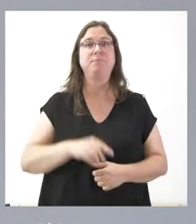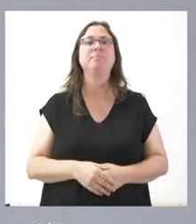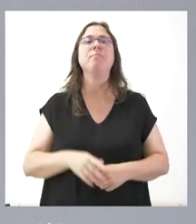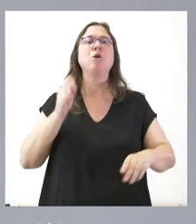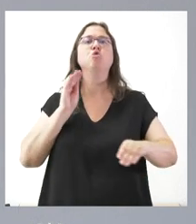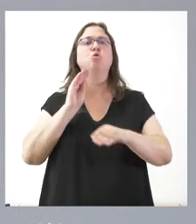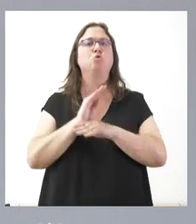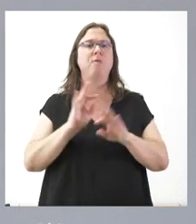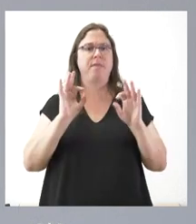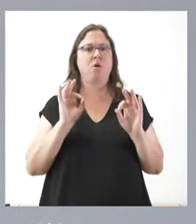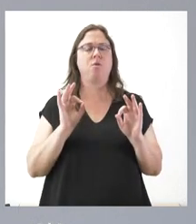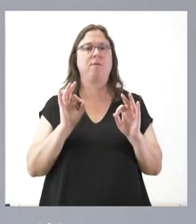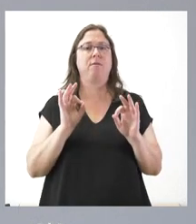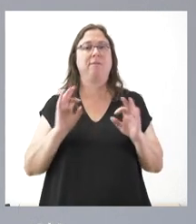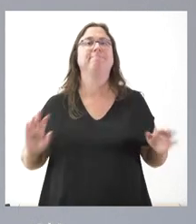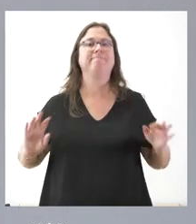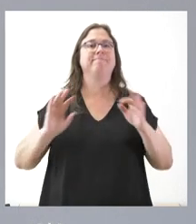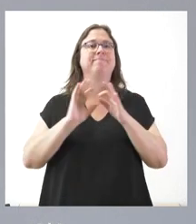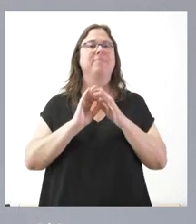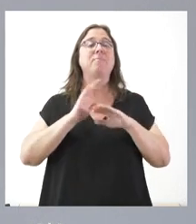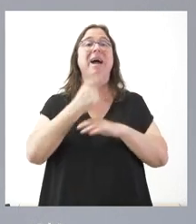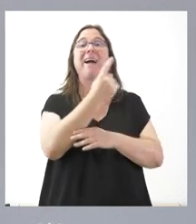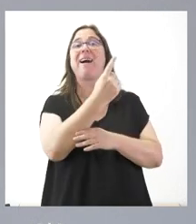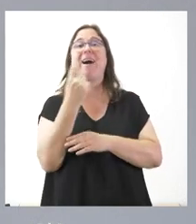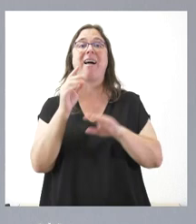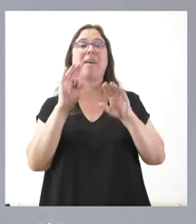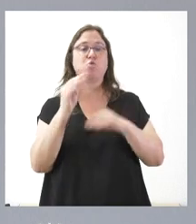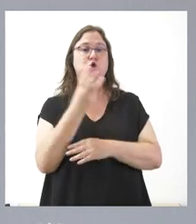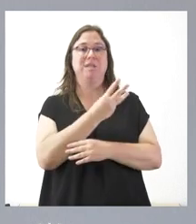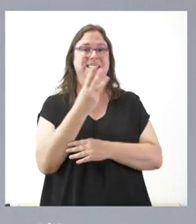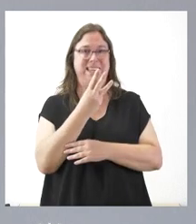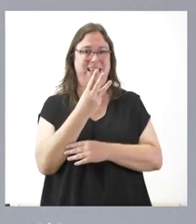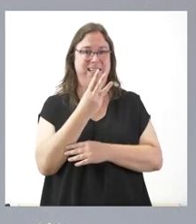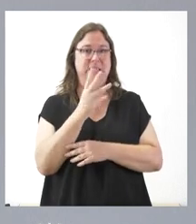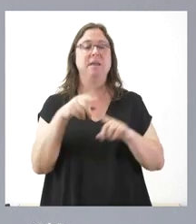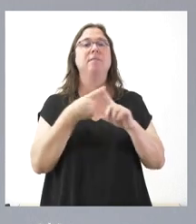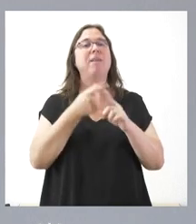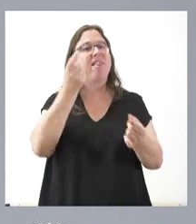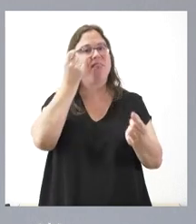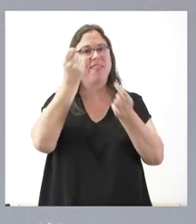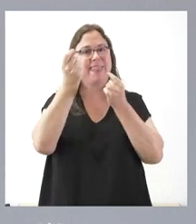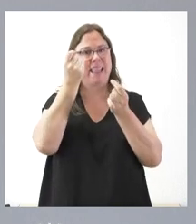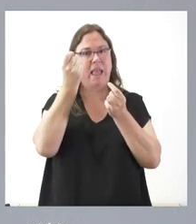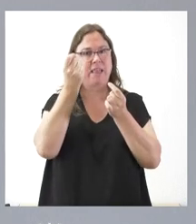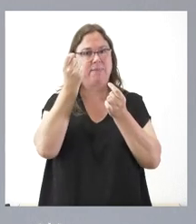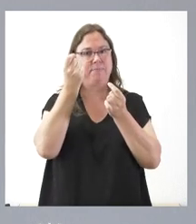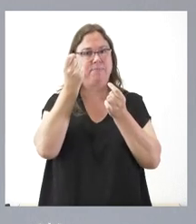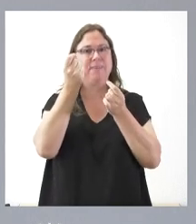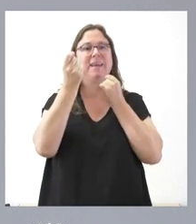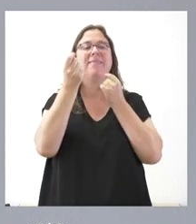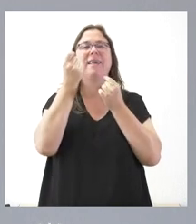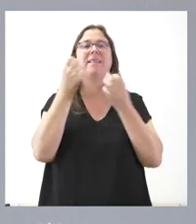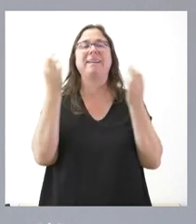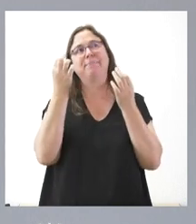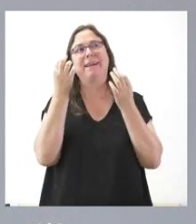subvención que corresponde a cada uno de estos tres institutos y también un detalle del sentido